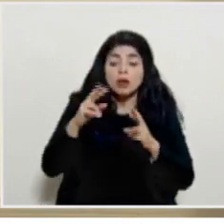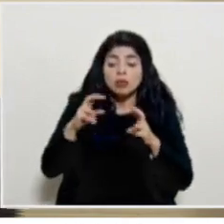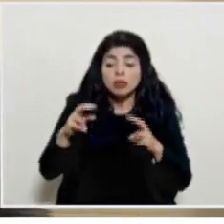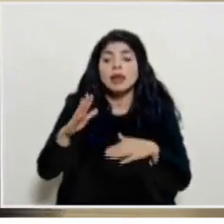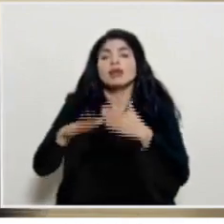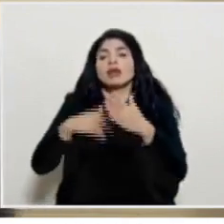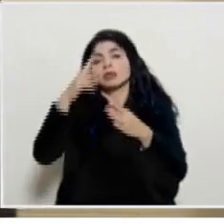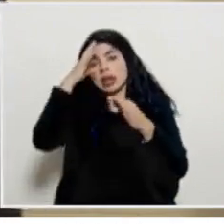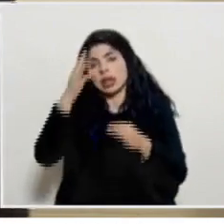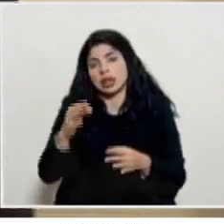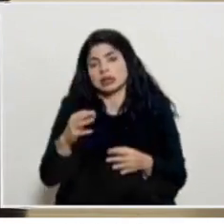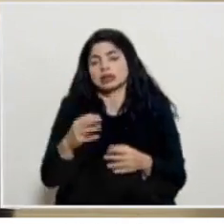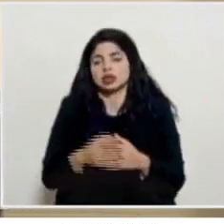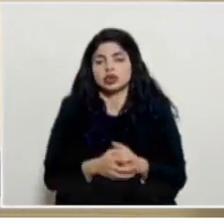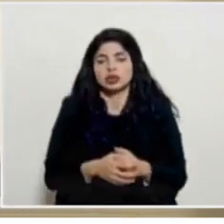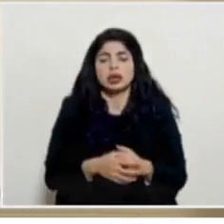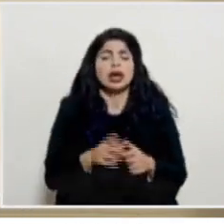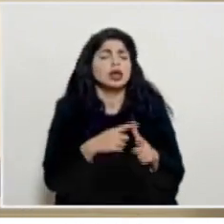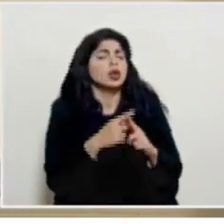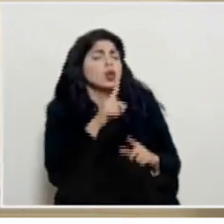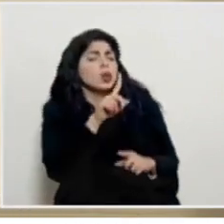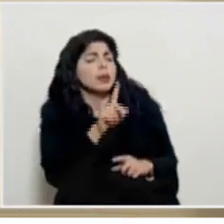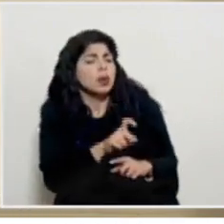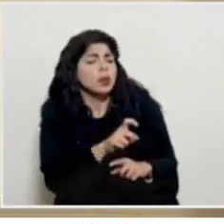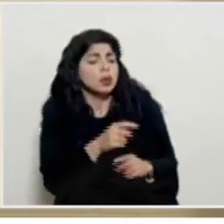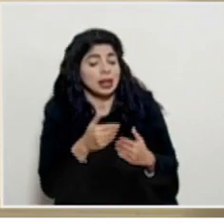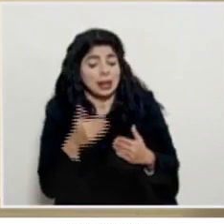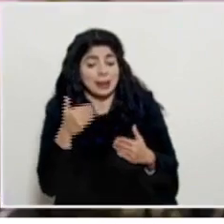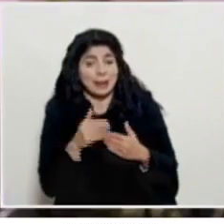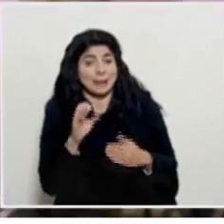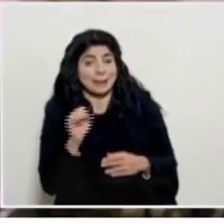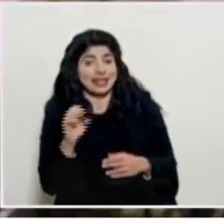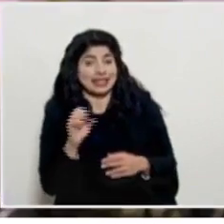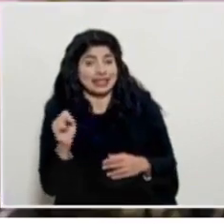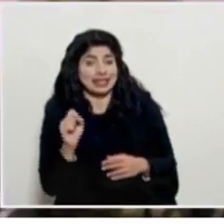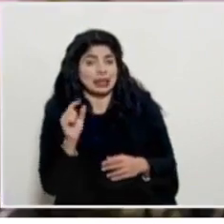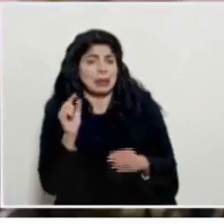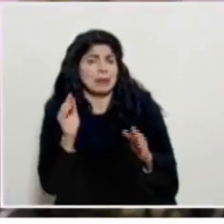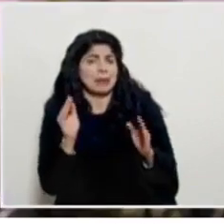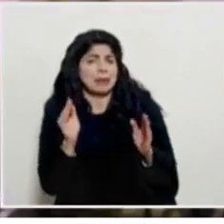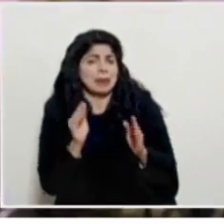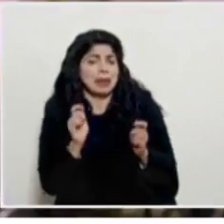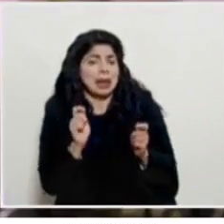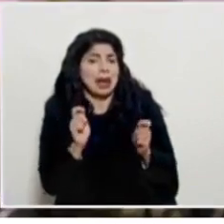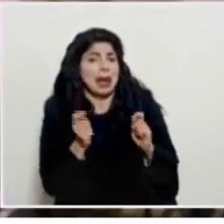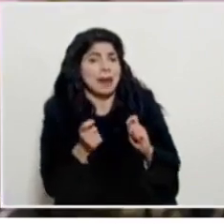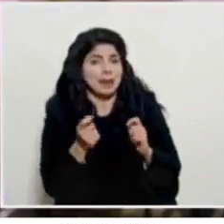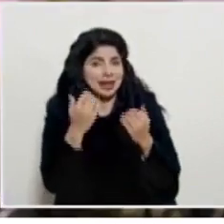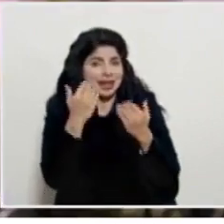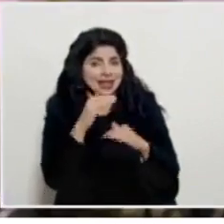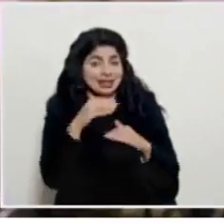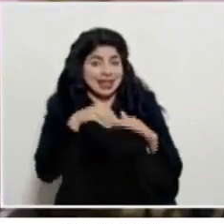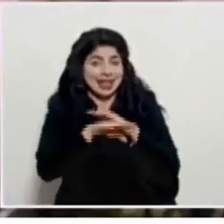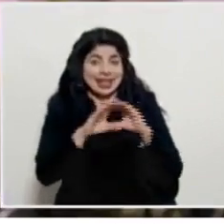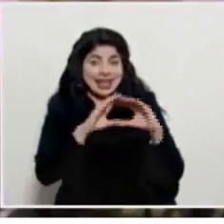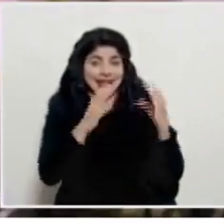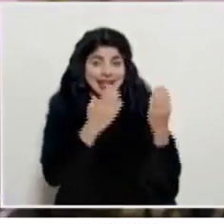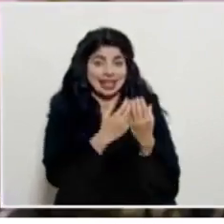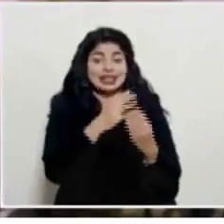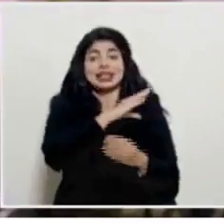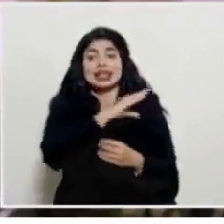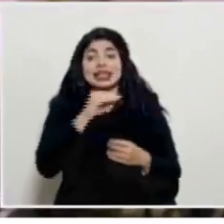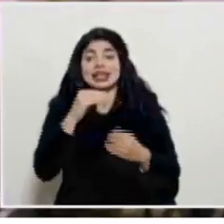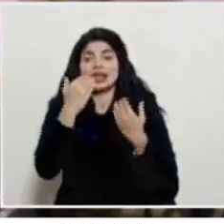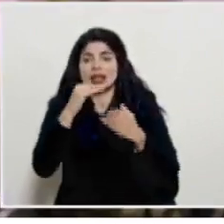para la población y nada más una precisión en los últimos meses uno de los poquitos cambios que tuvimos en las restricciones fue la entrada a clases y la